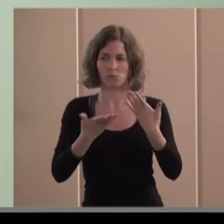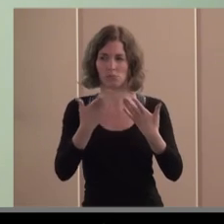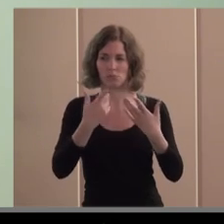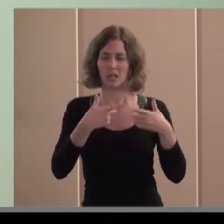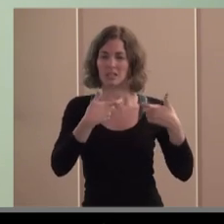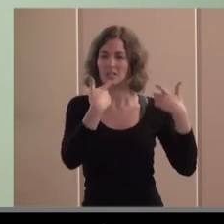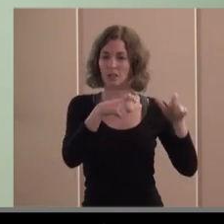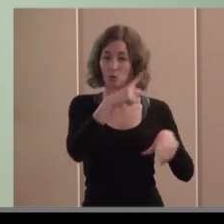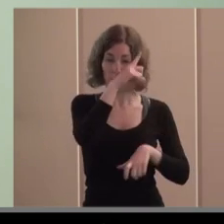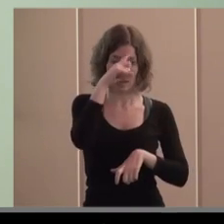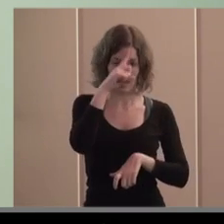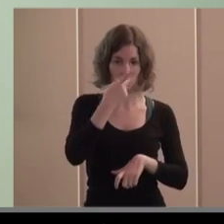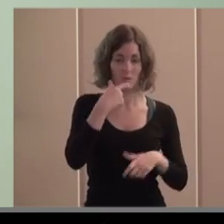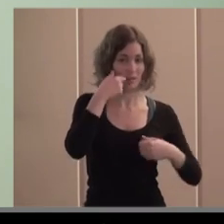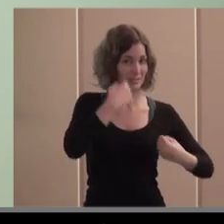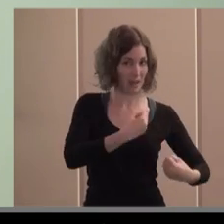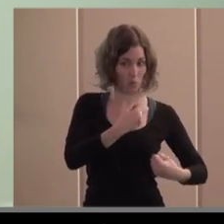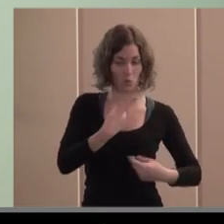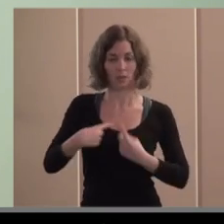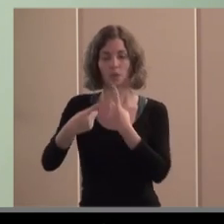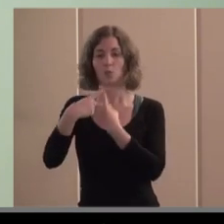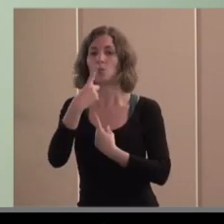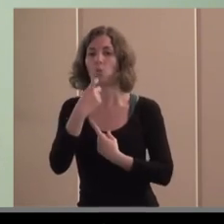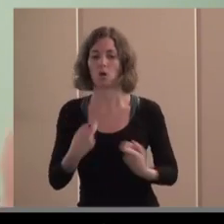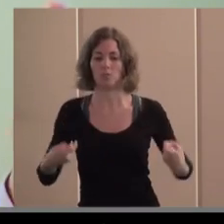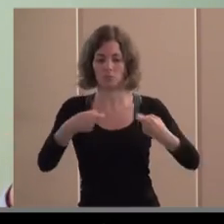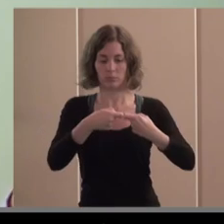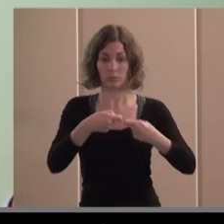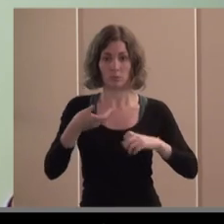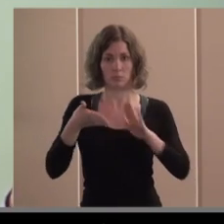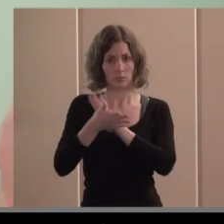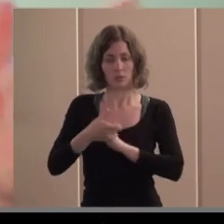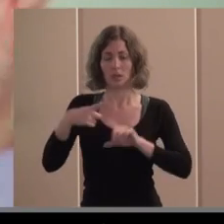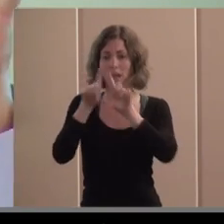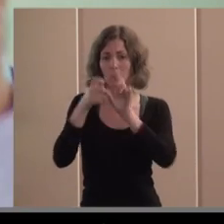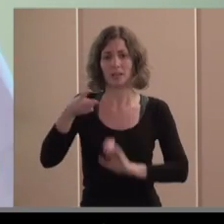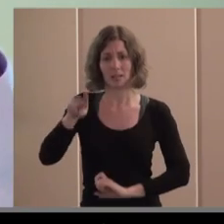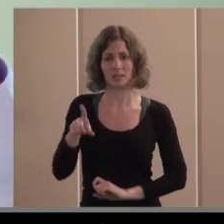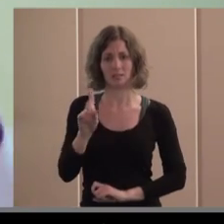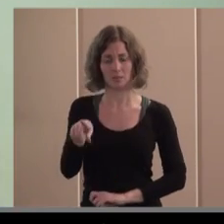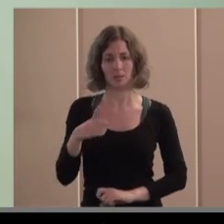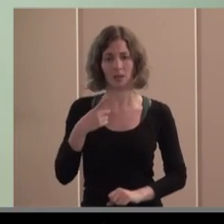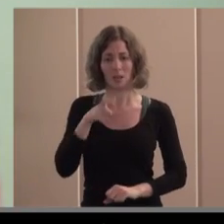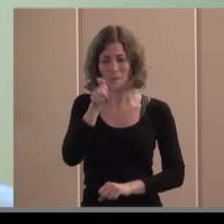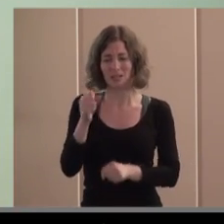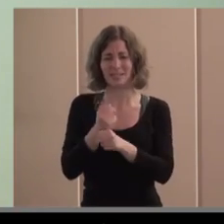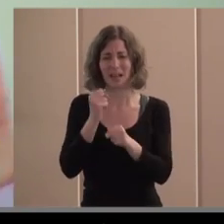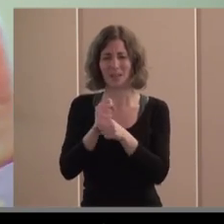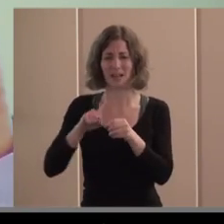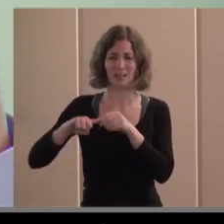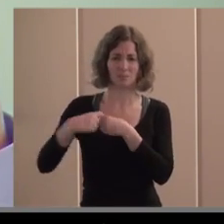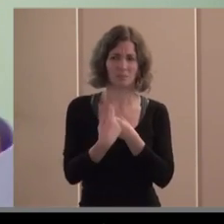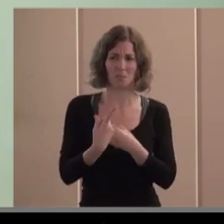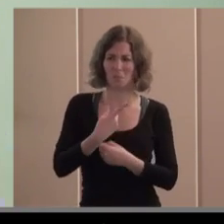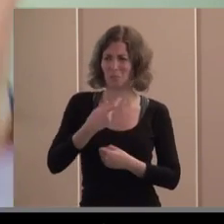madrileño de la salud el servicio madrileño de la salud pues no deja de ser una empresa también con un taco de trabajadores con cientos de